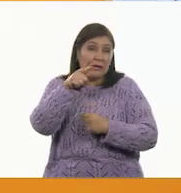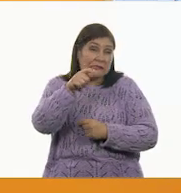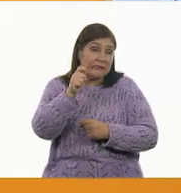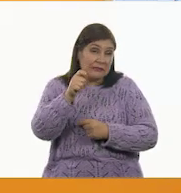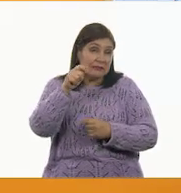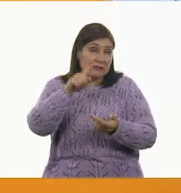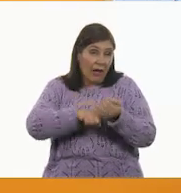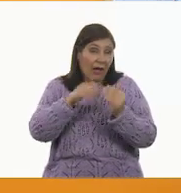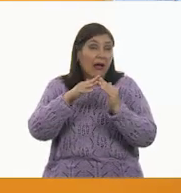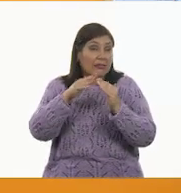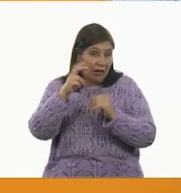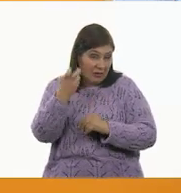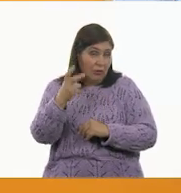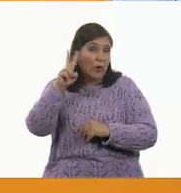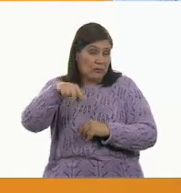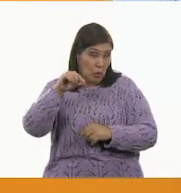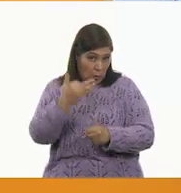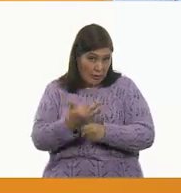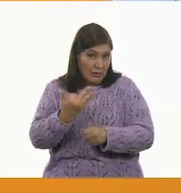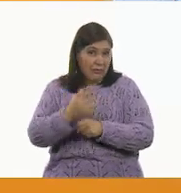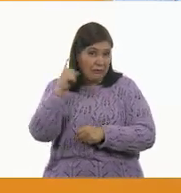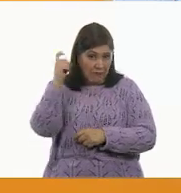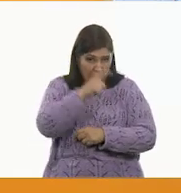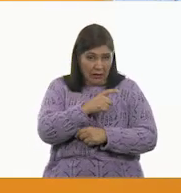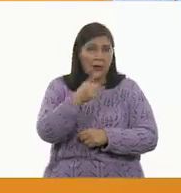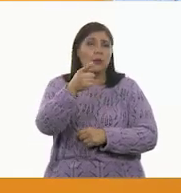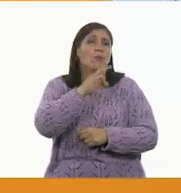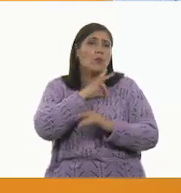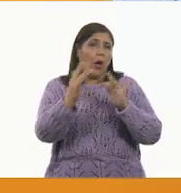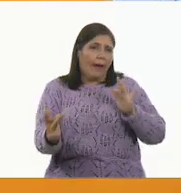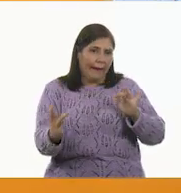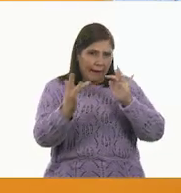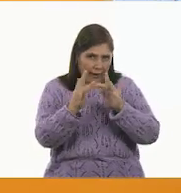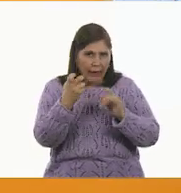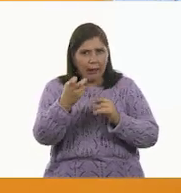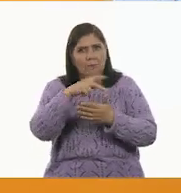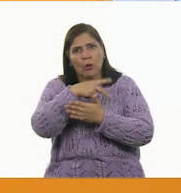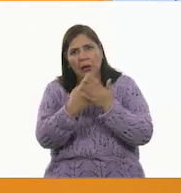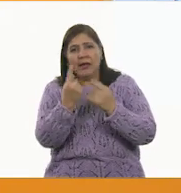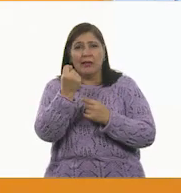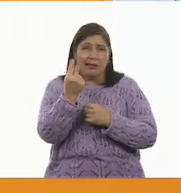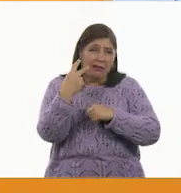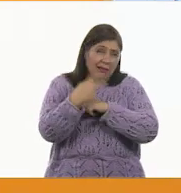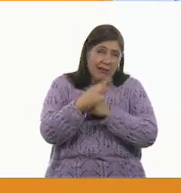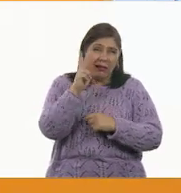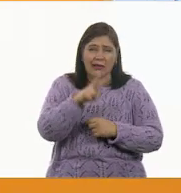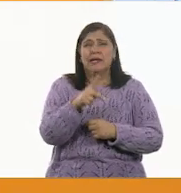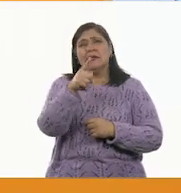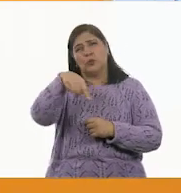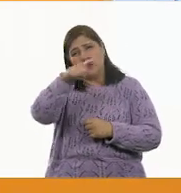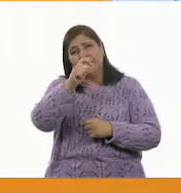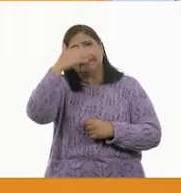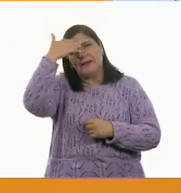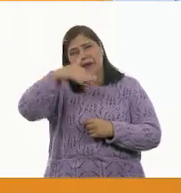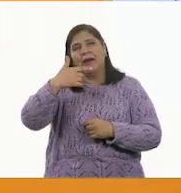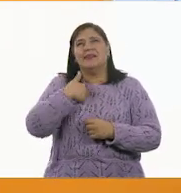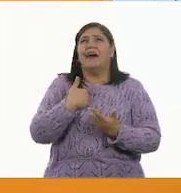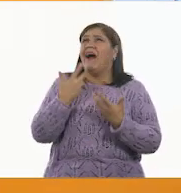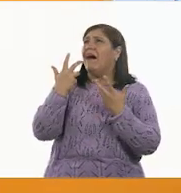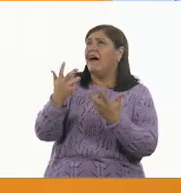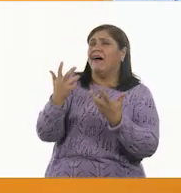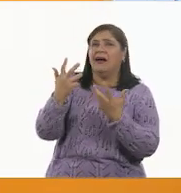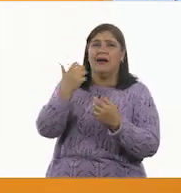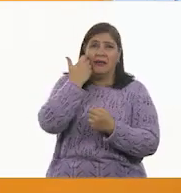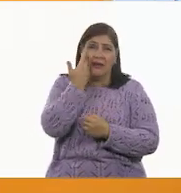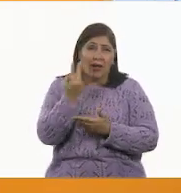Y poder conectarnos con nosotros a través de estos programas. Sabemos mucho que extrañan estar en la escuela. Es un gran reto